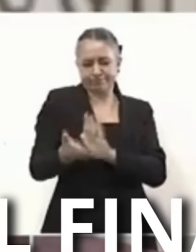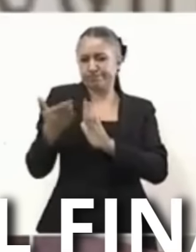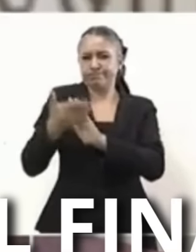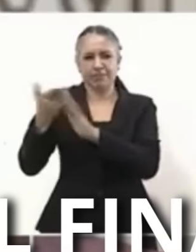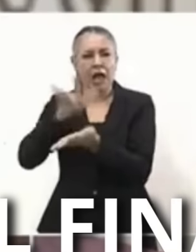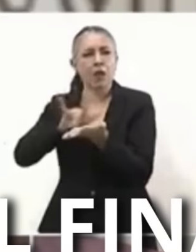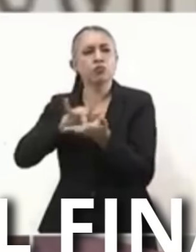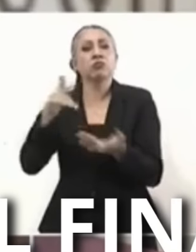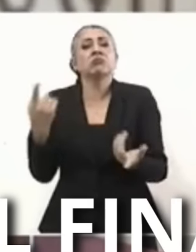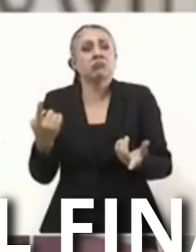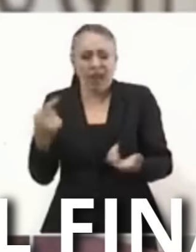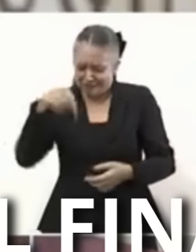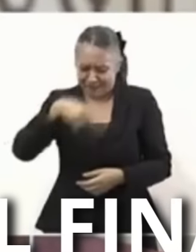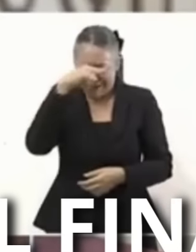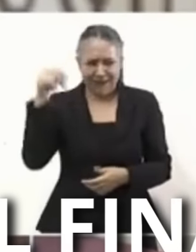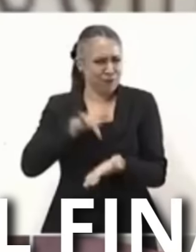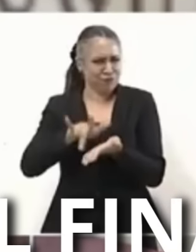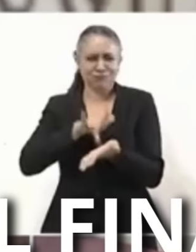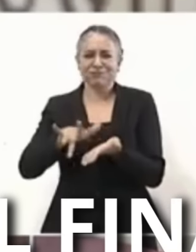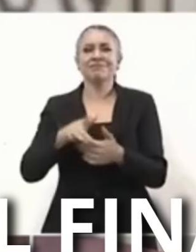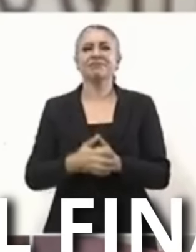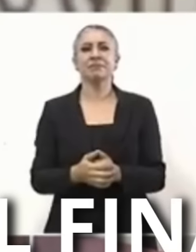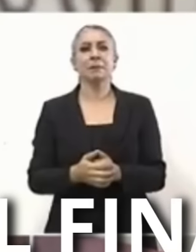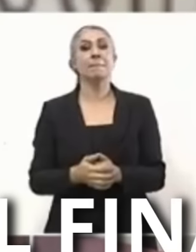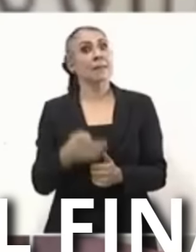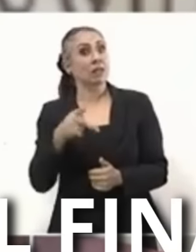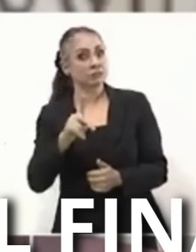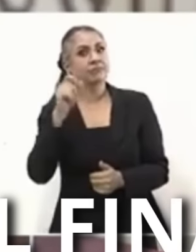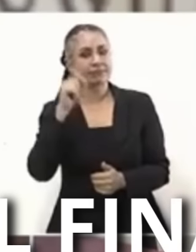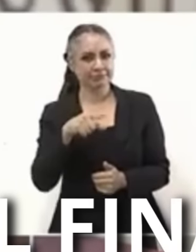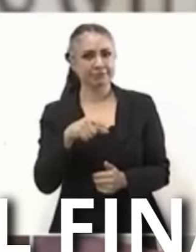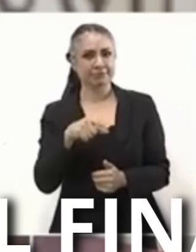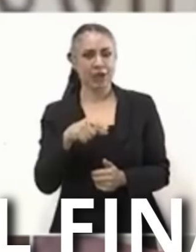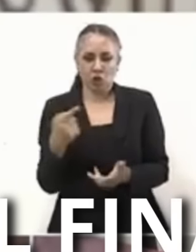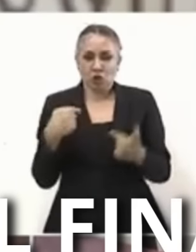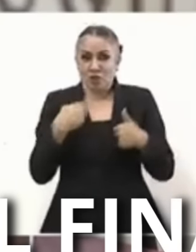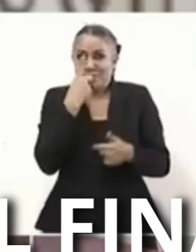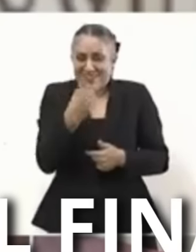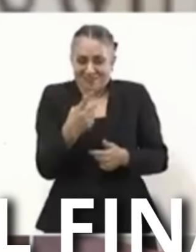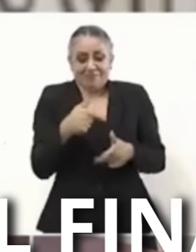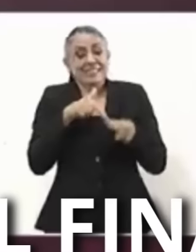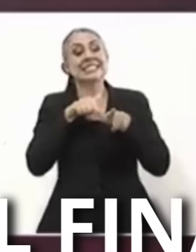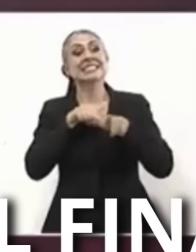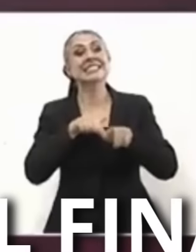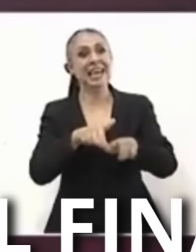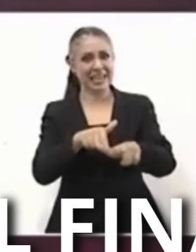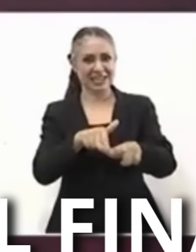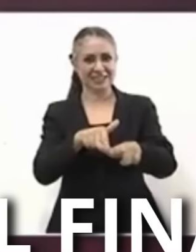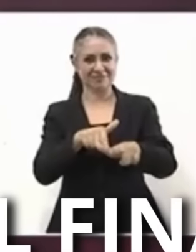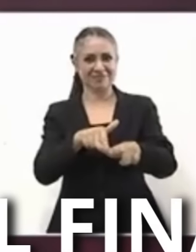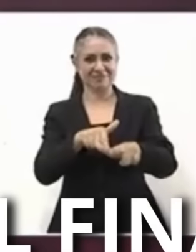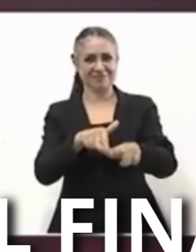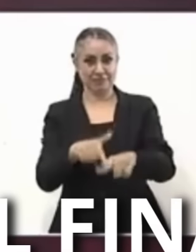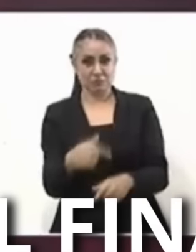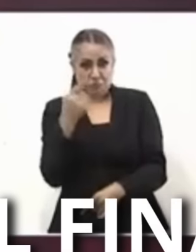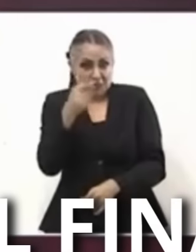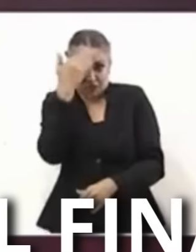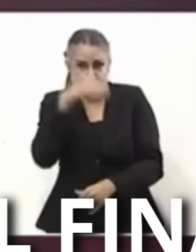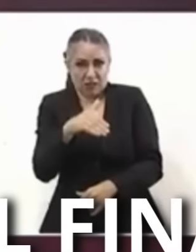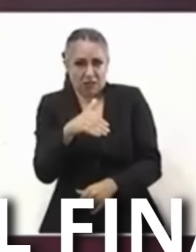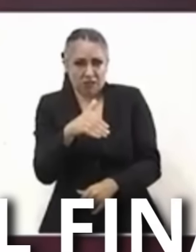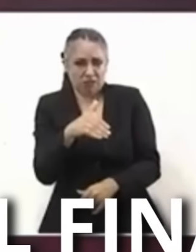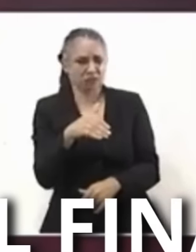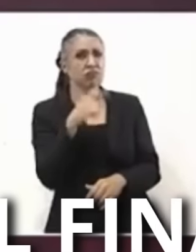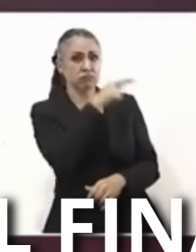A Nayarit Pero además Digo que es continuidad Ya saben que el presidente Recuperó los trenes De